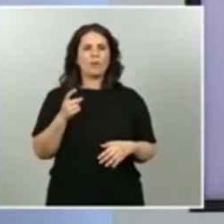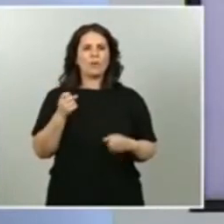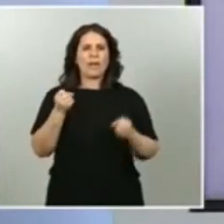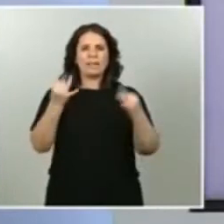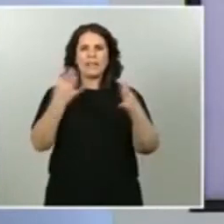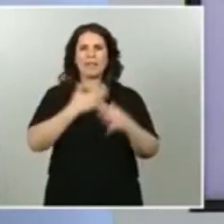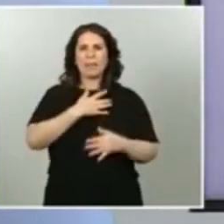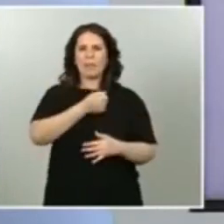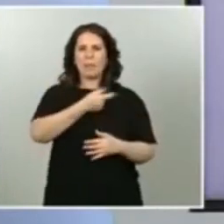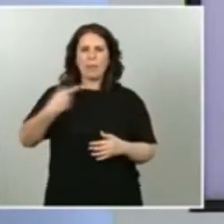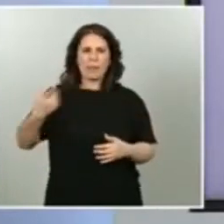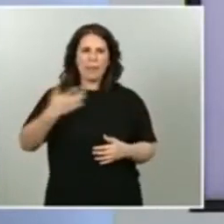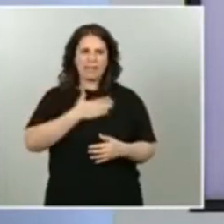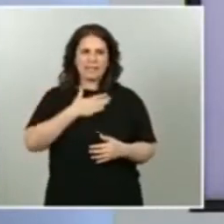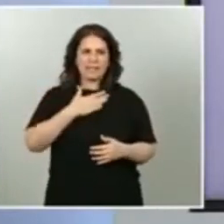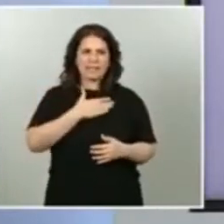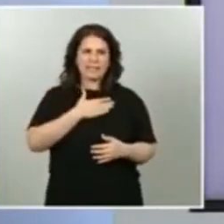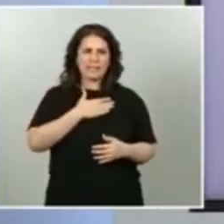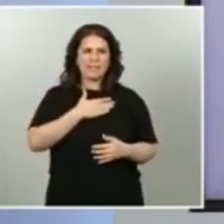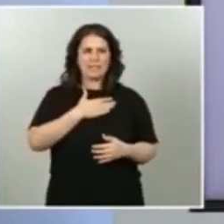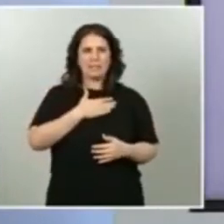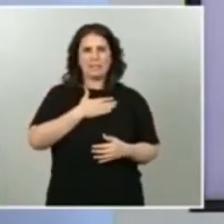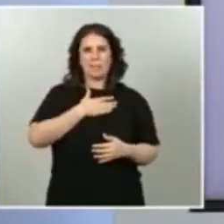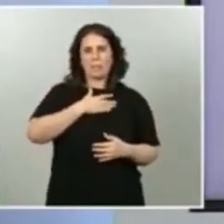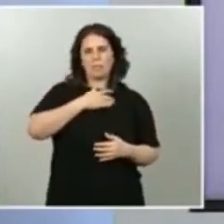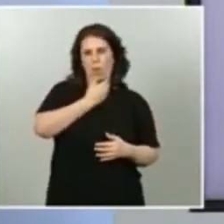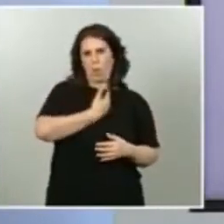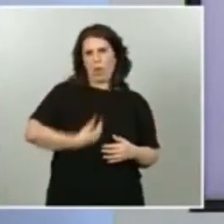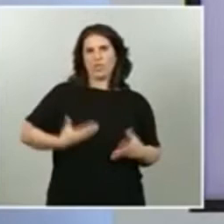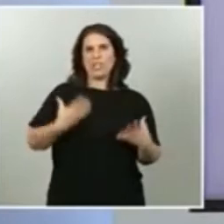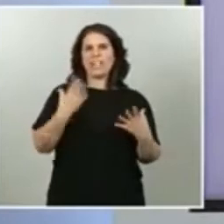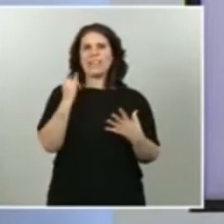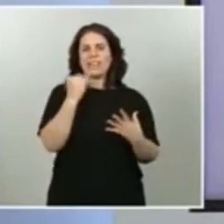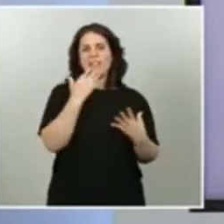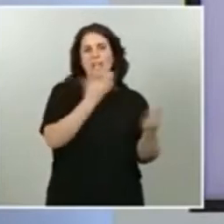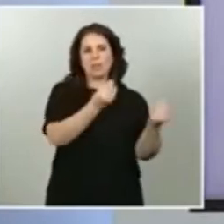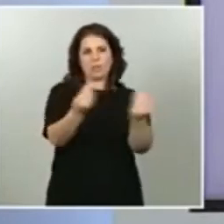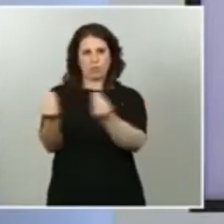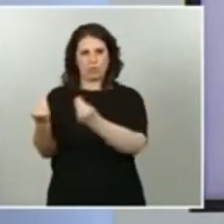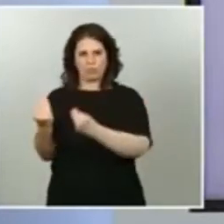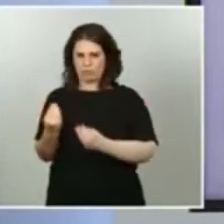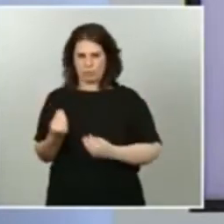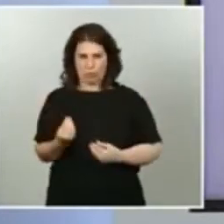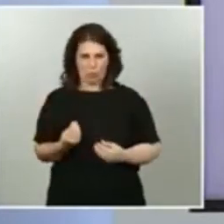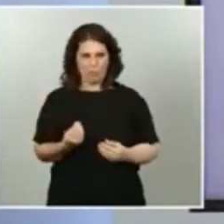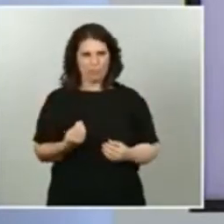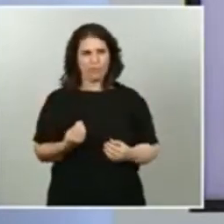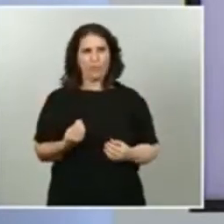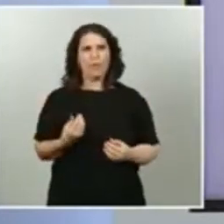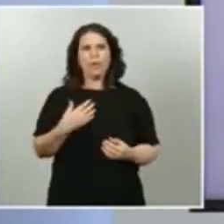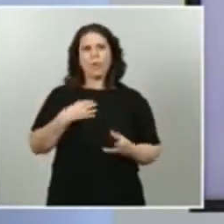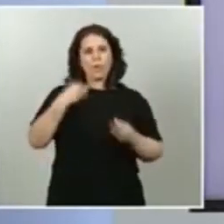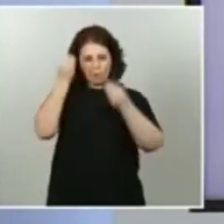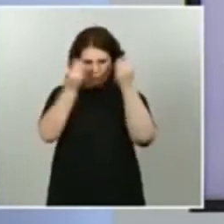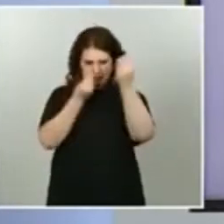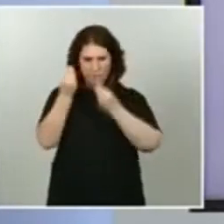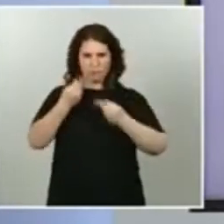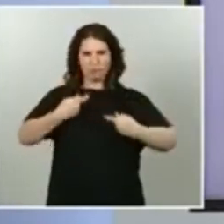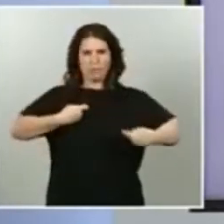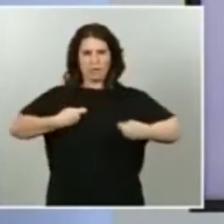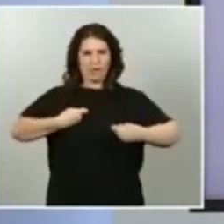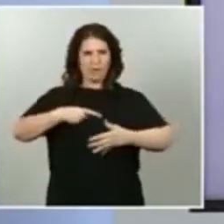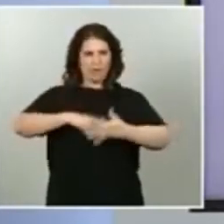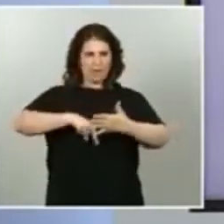arrendadores, sino cuando pensamos en el mercado del alquiler, que básicamente son pequeños